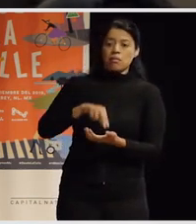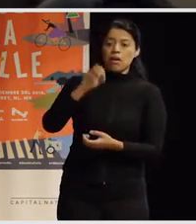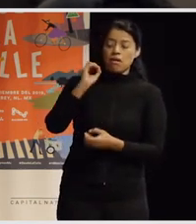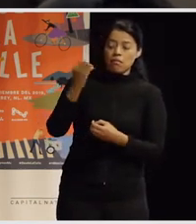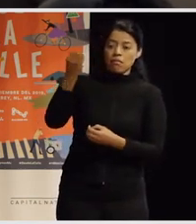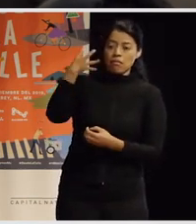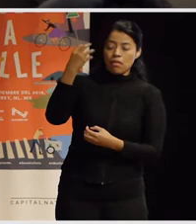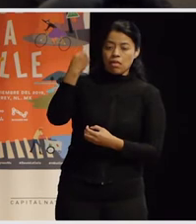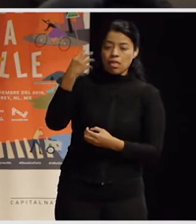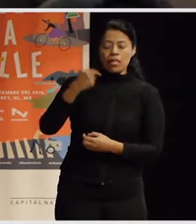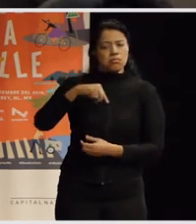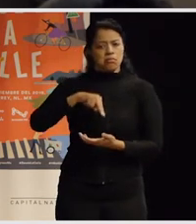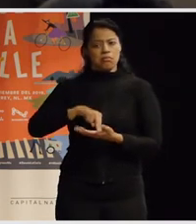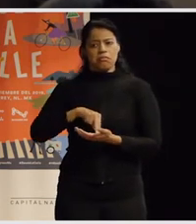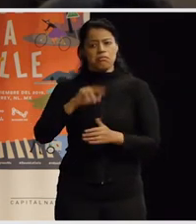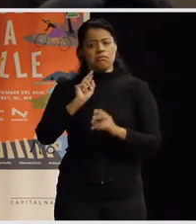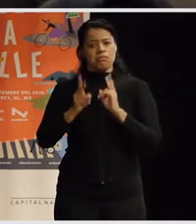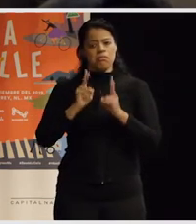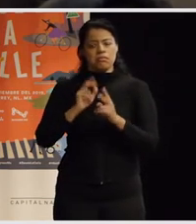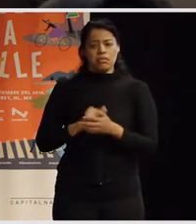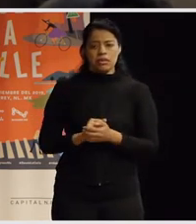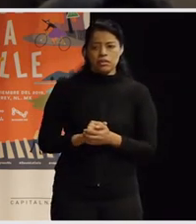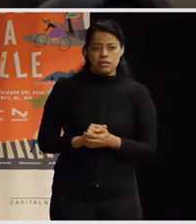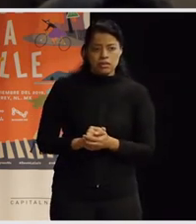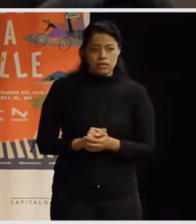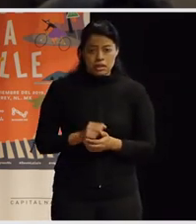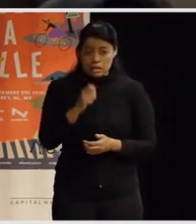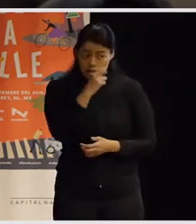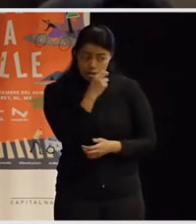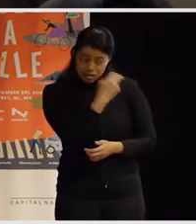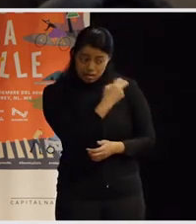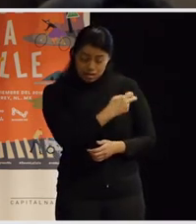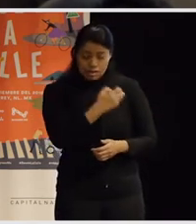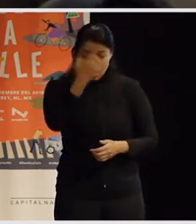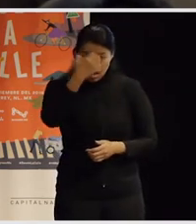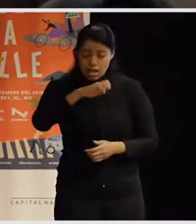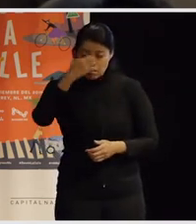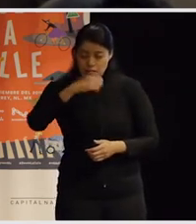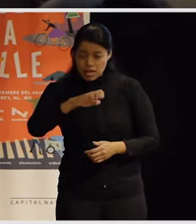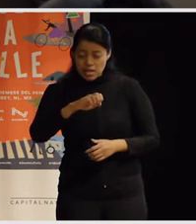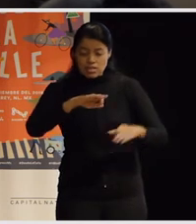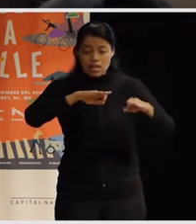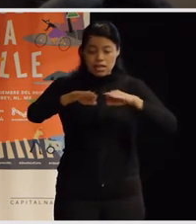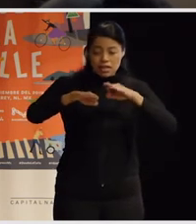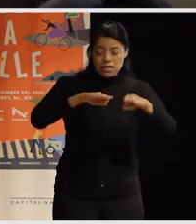cuestionando otras formas. Entonces mi pregunta es, en esta experiencia de trabajo con infancias